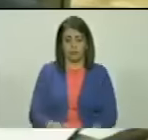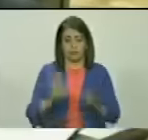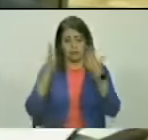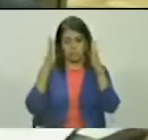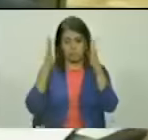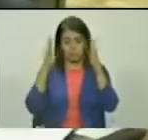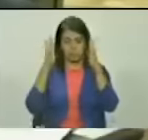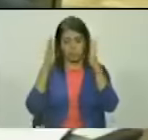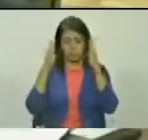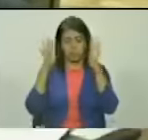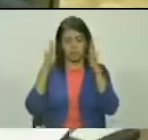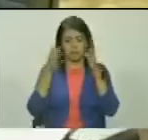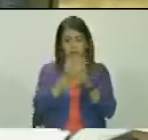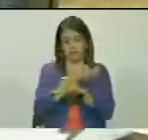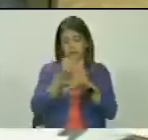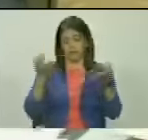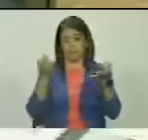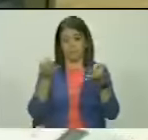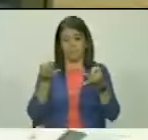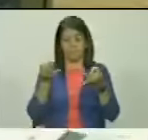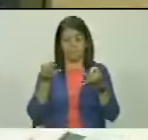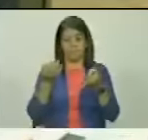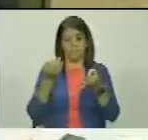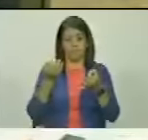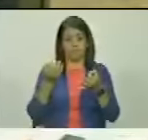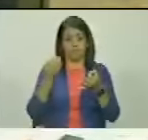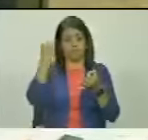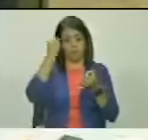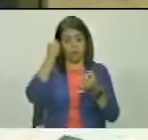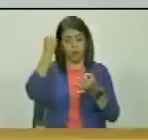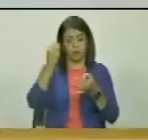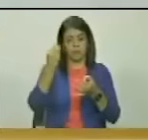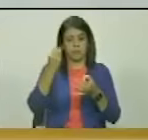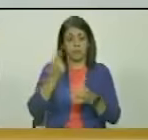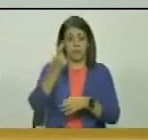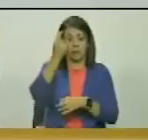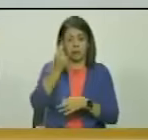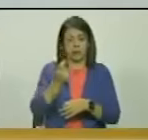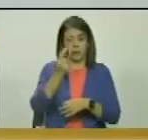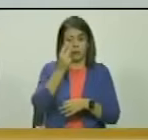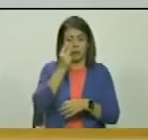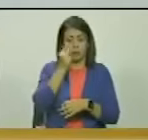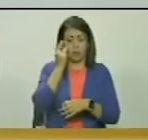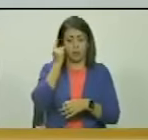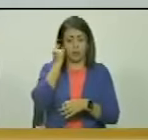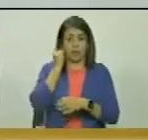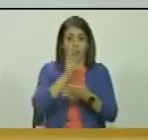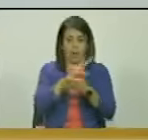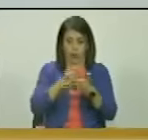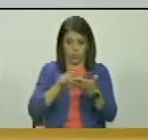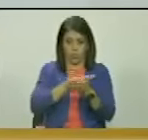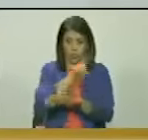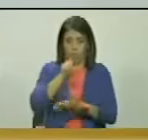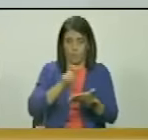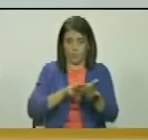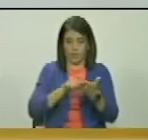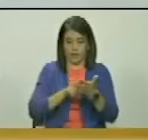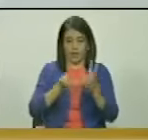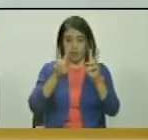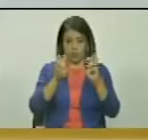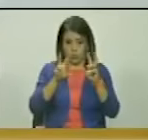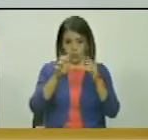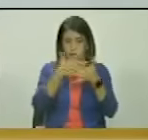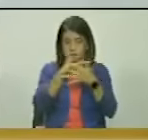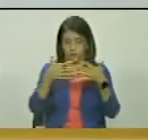ok perfecto entonces en consideración las diputadas voy a dar lectura a la nueva